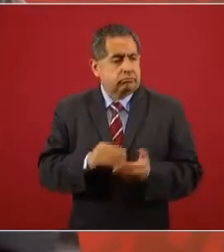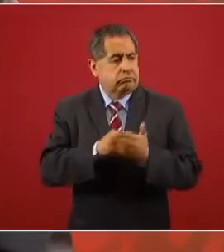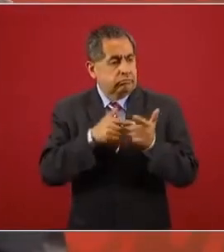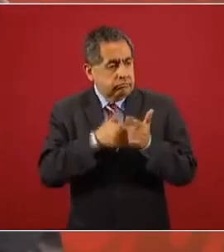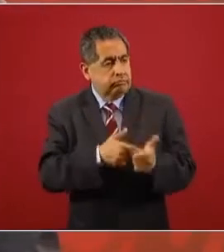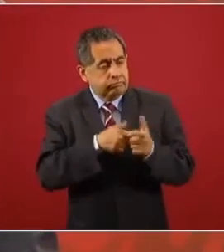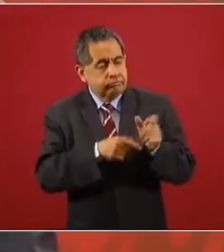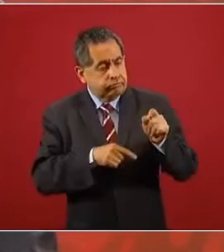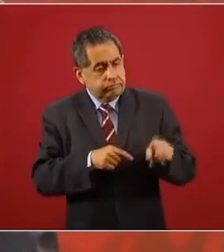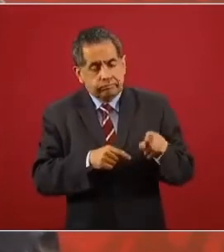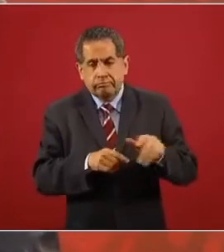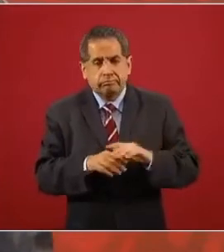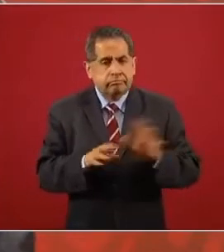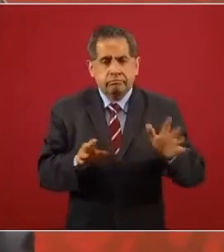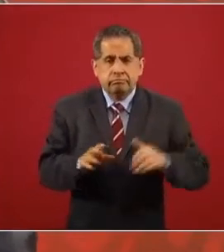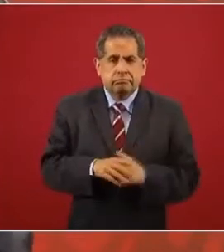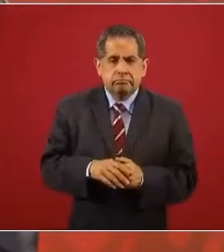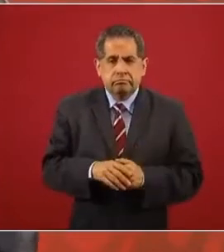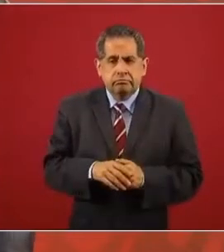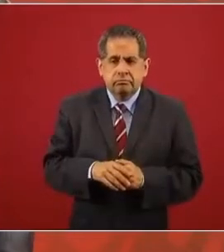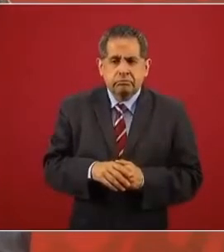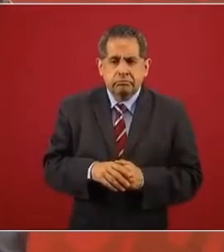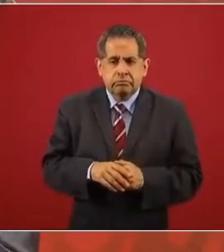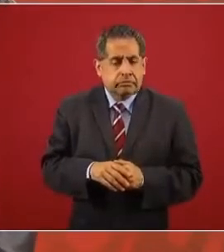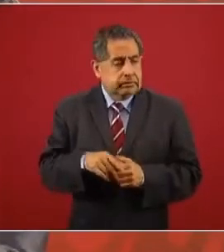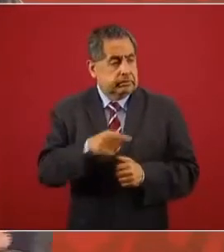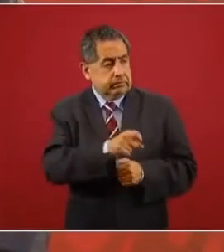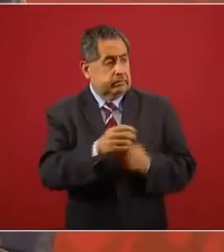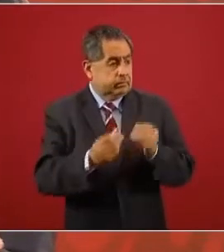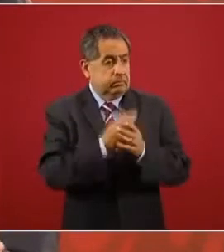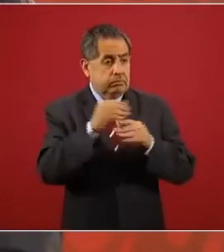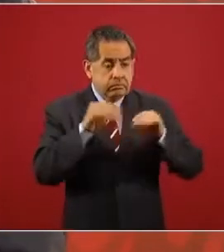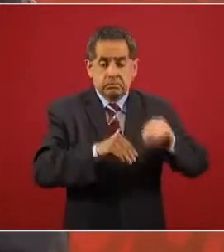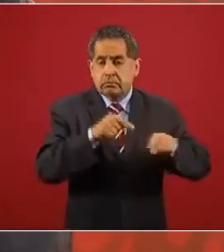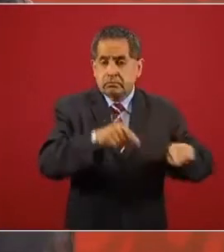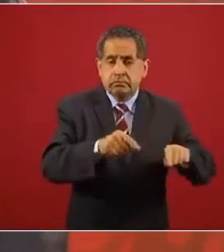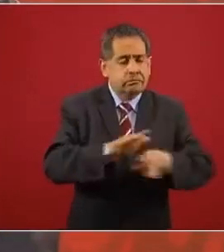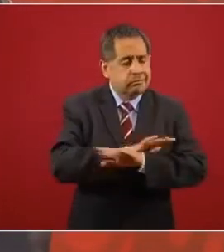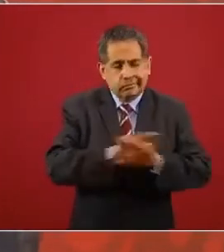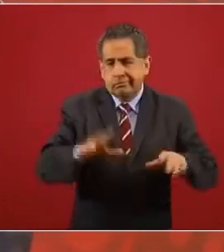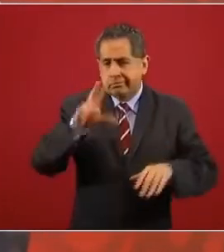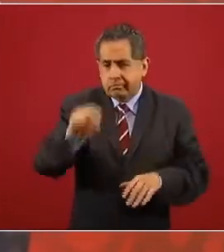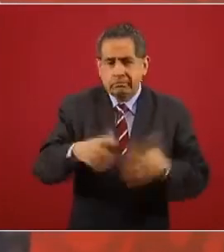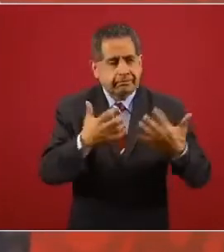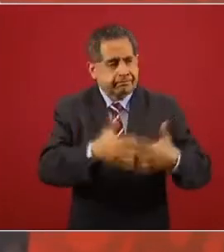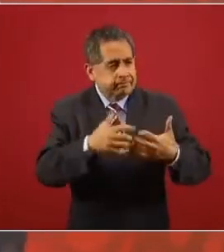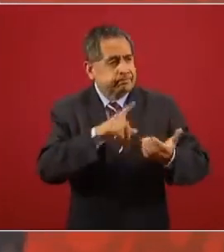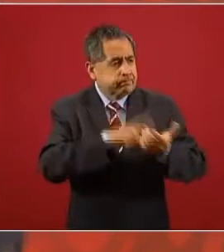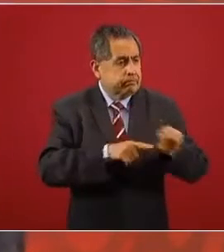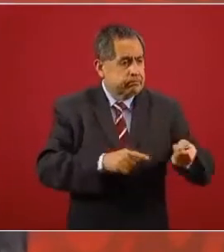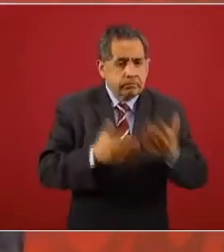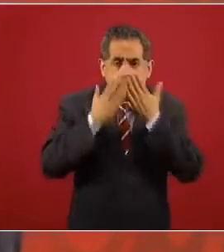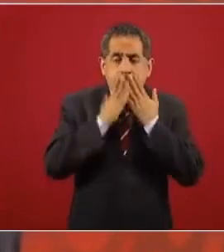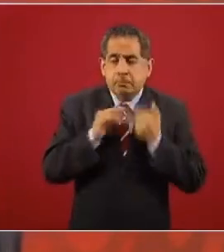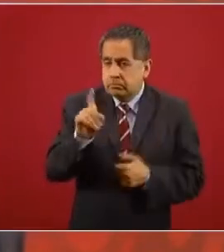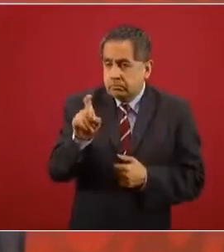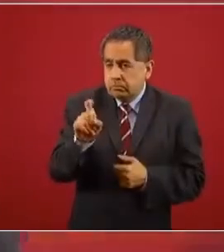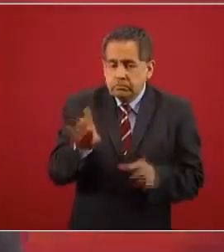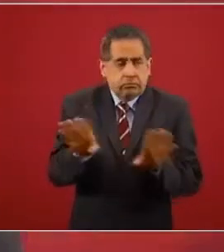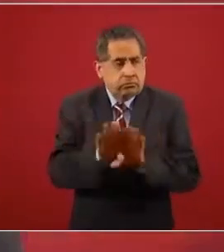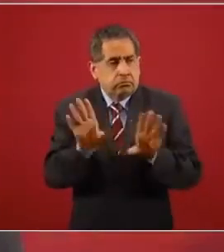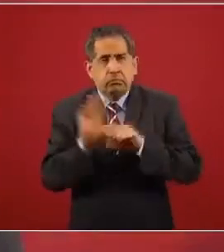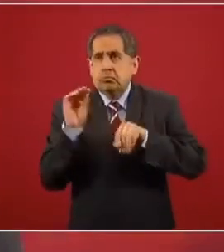impulsando este tipo de actividades industriales en donde no hay agua.